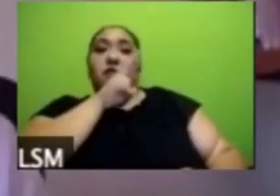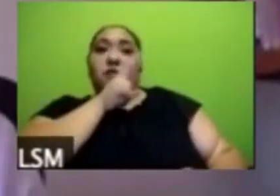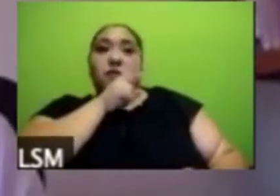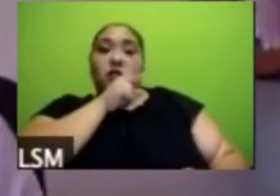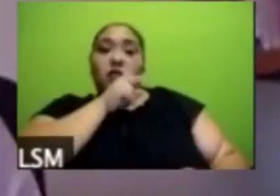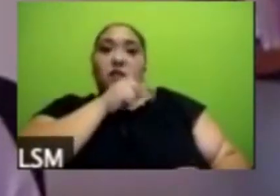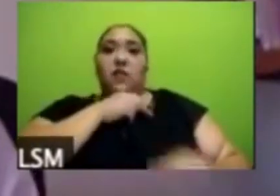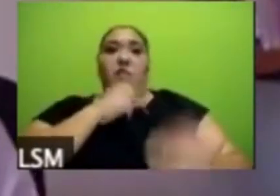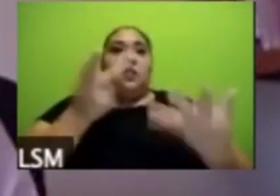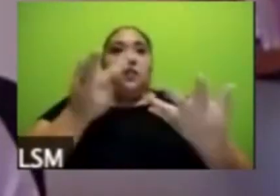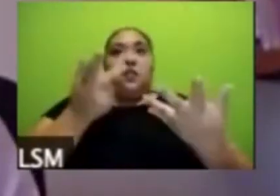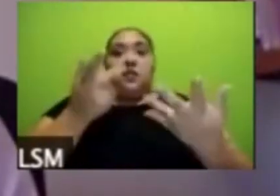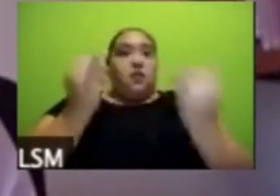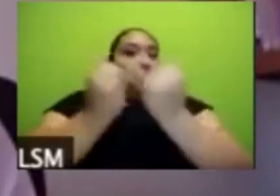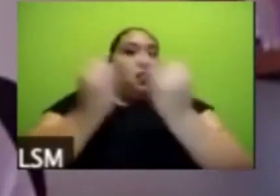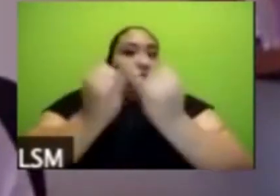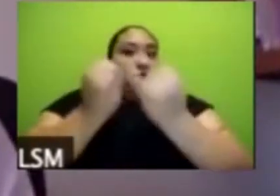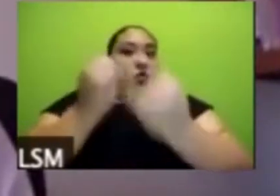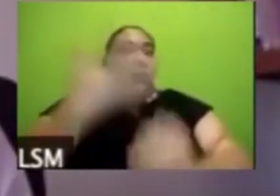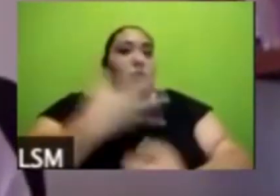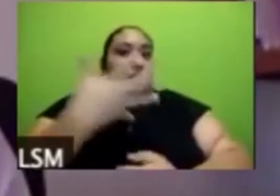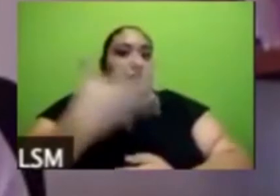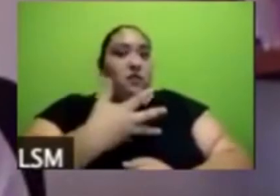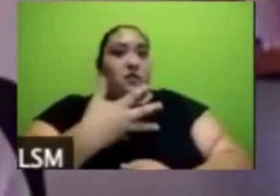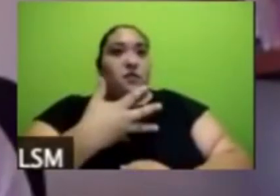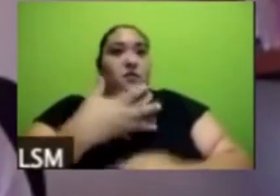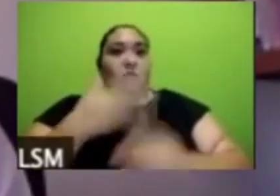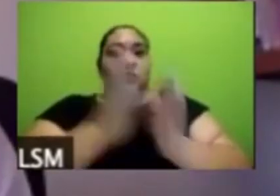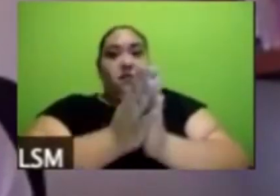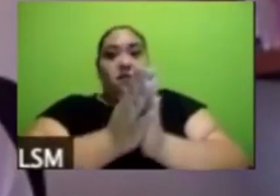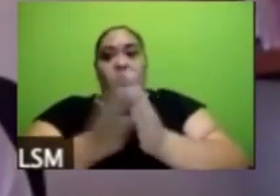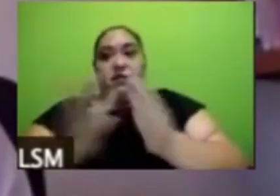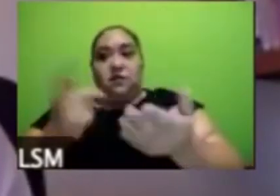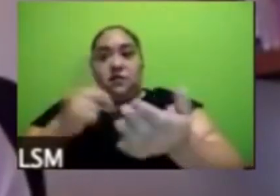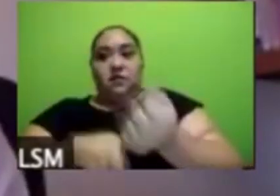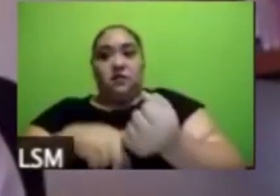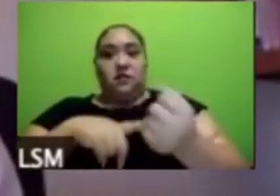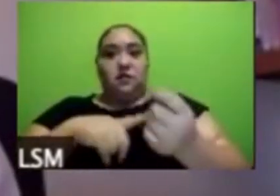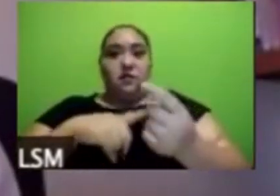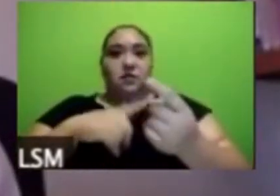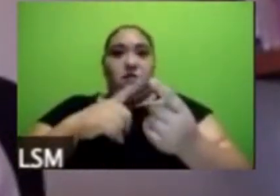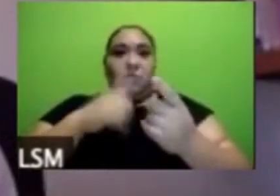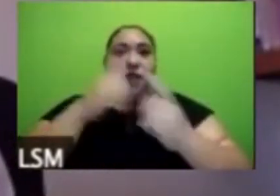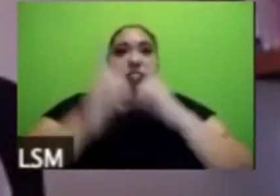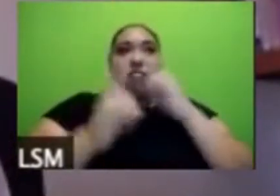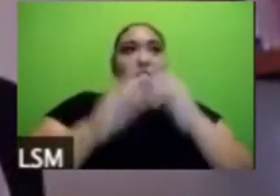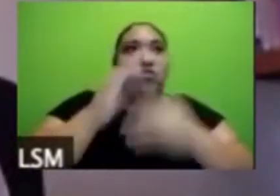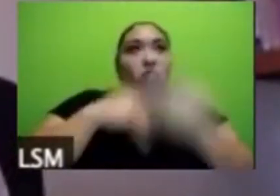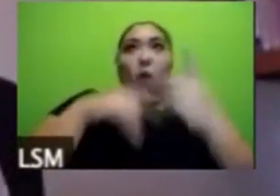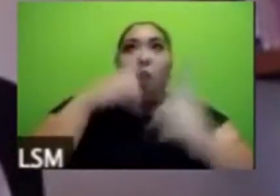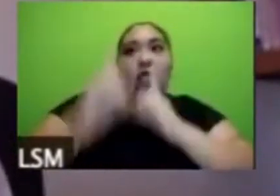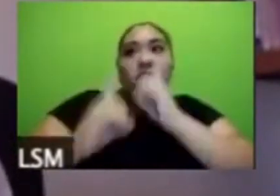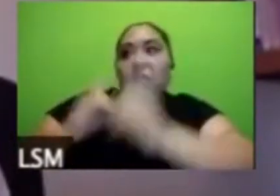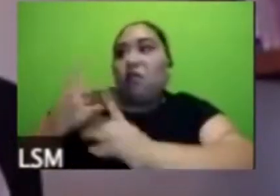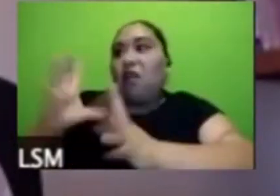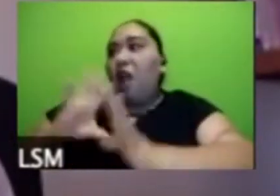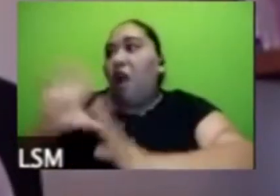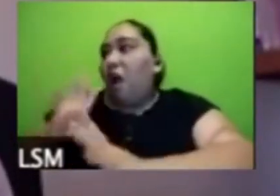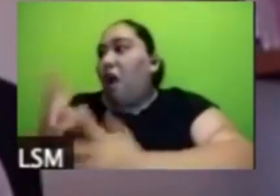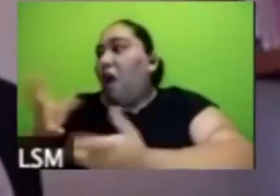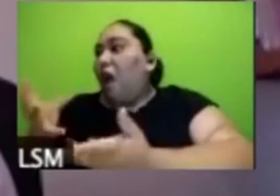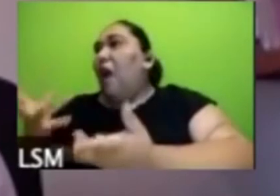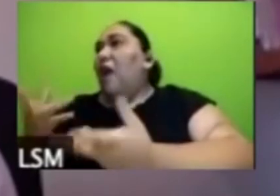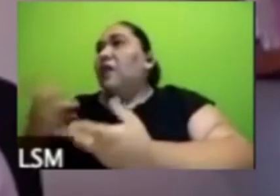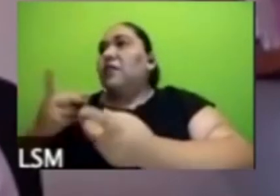también saber si tienes dentro de lo que has medido de la dinámica de lo que está cambiando en el hogar una percepción sobre la